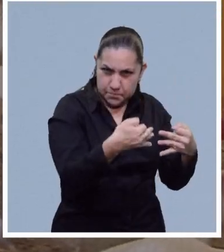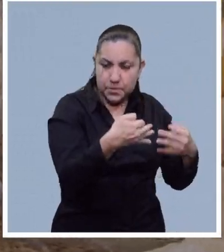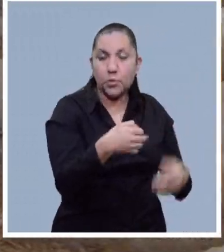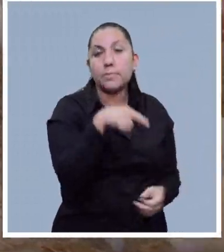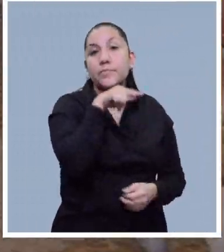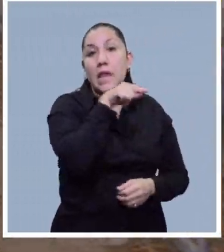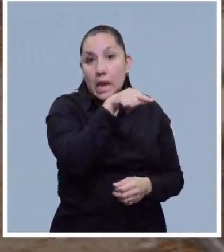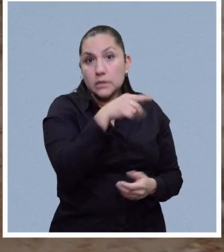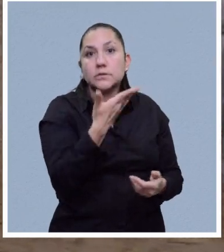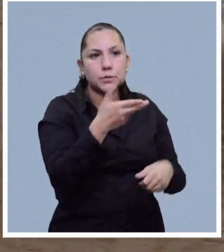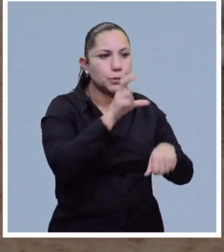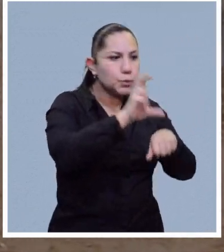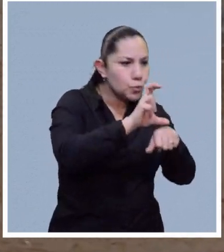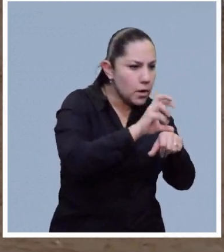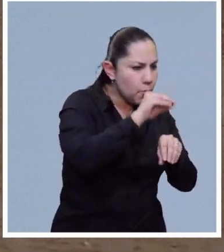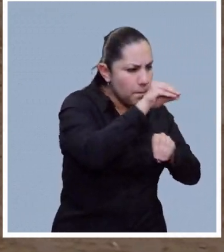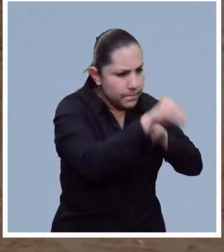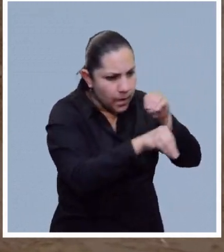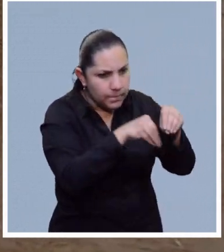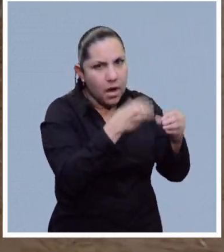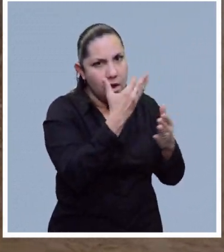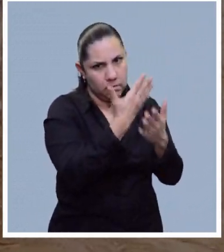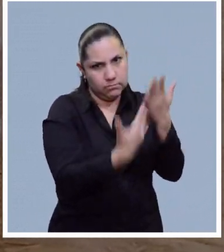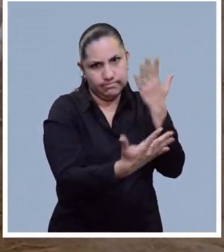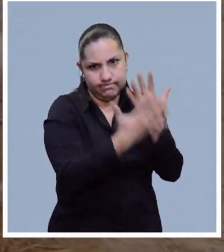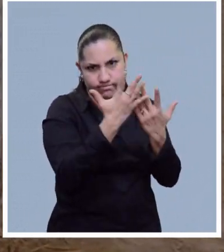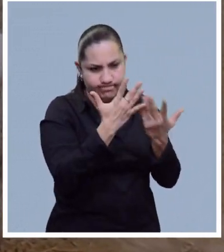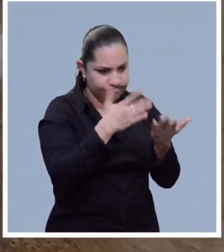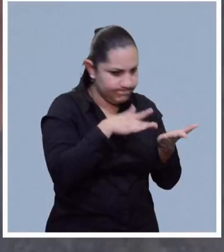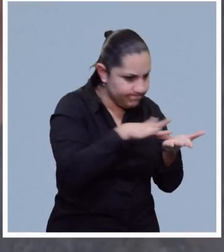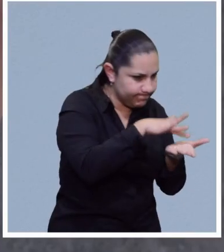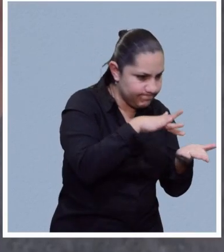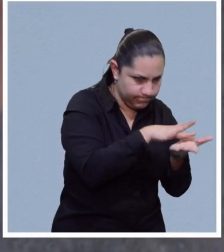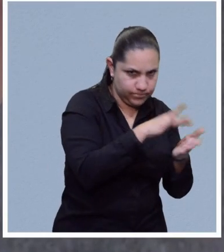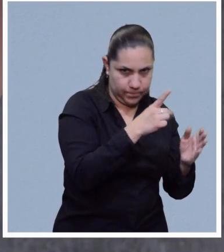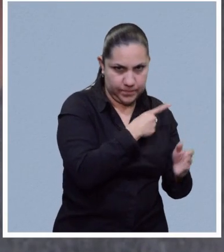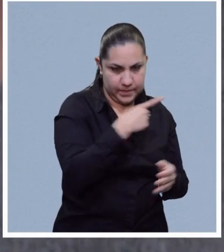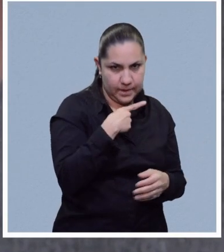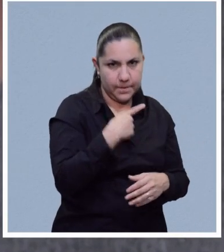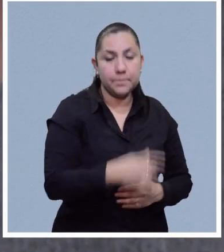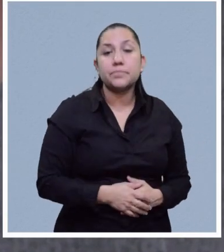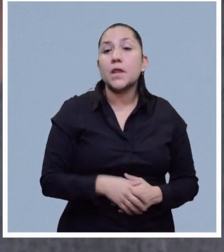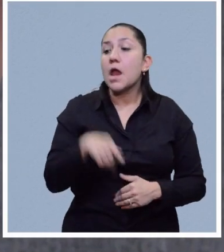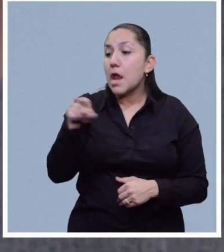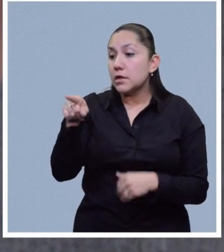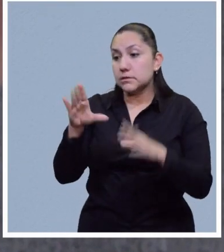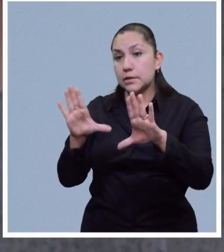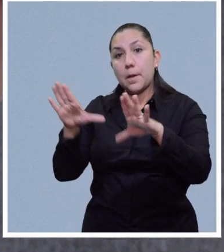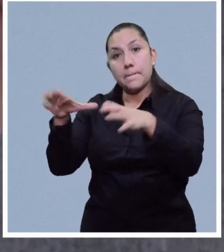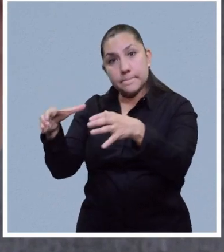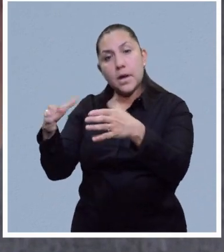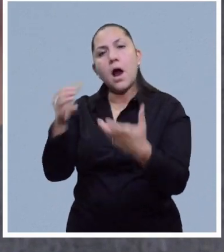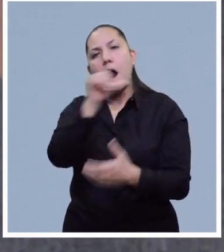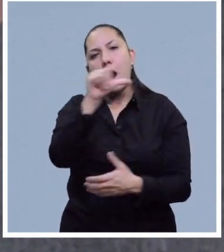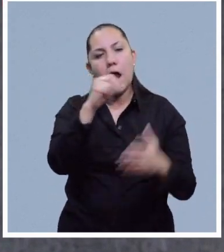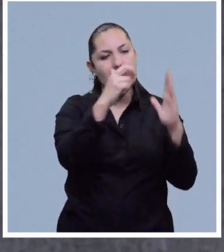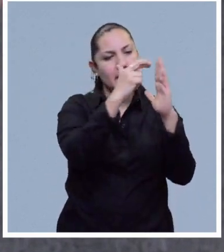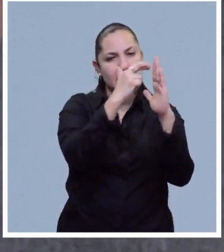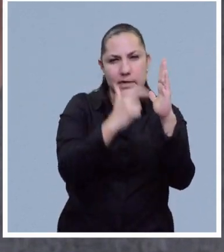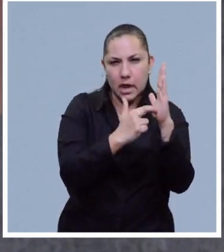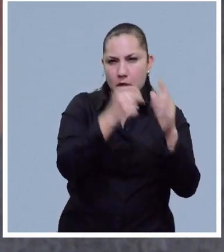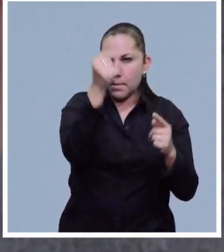aquí la recolección del huevo es manual. El CYPAP cumple con las medidas de bioseguridad